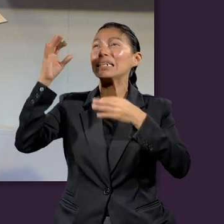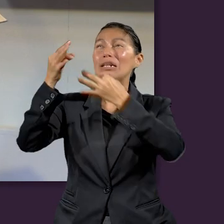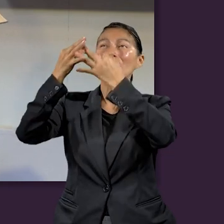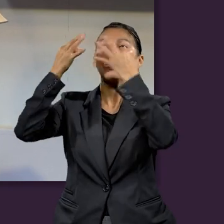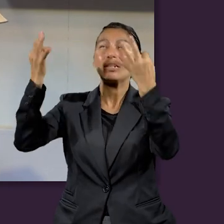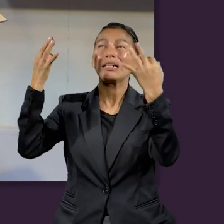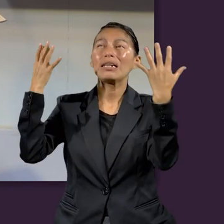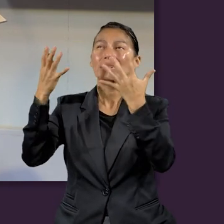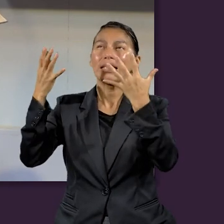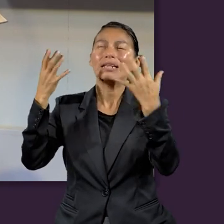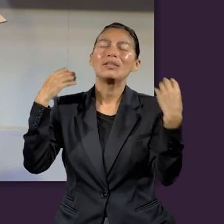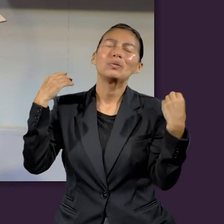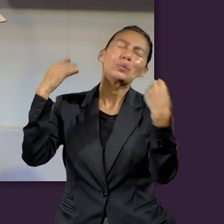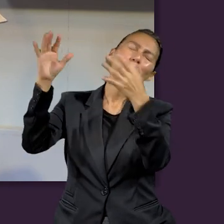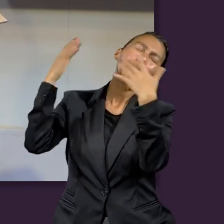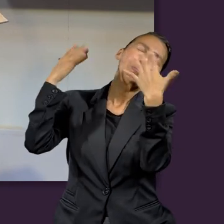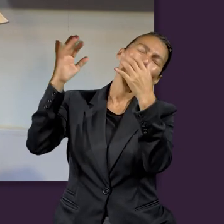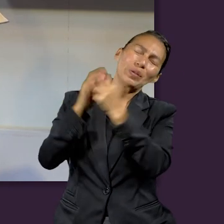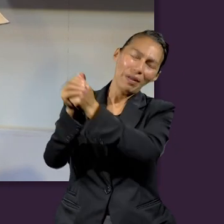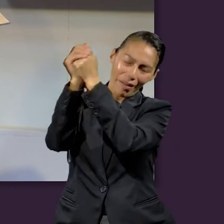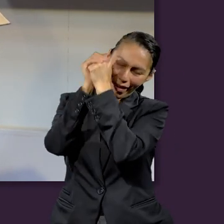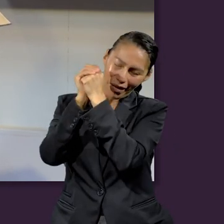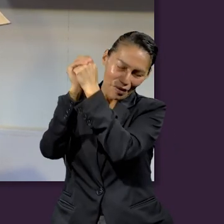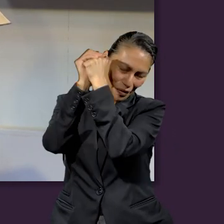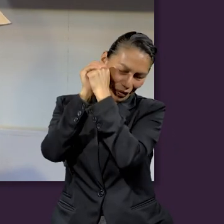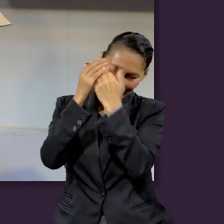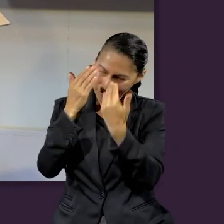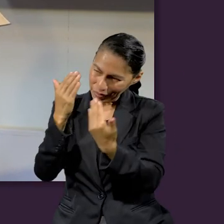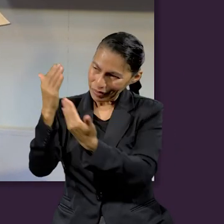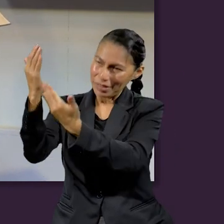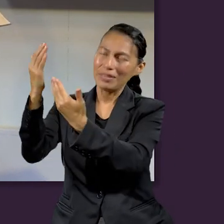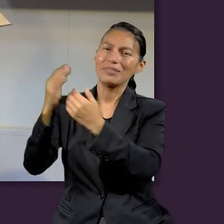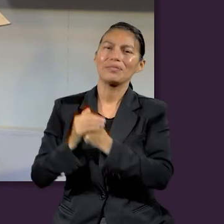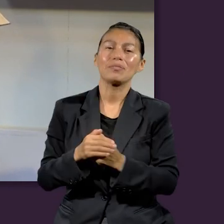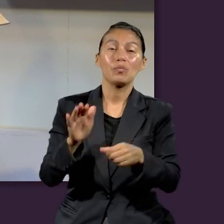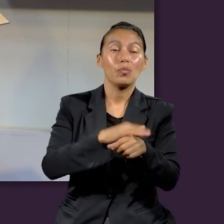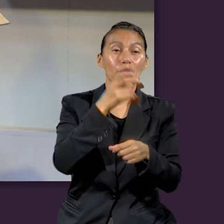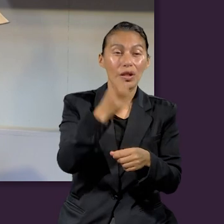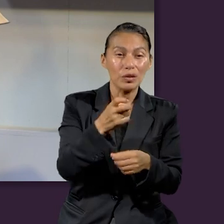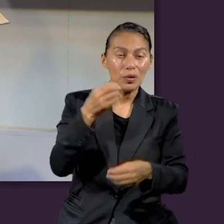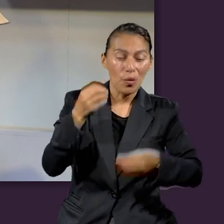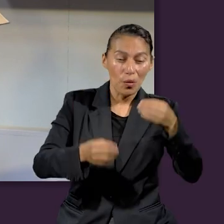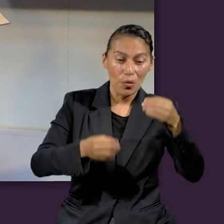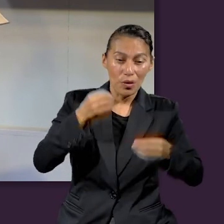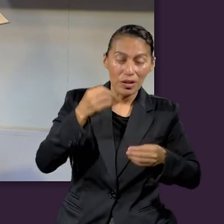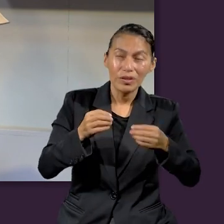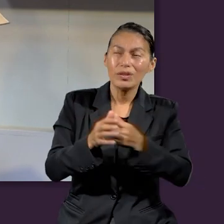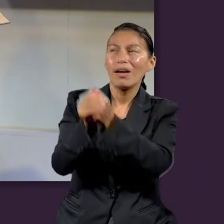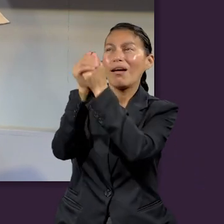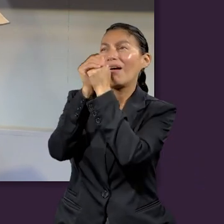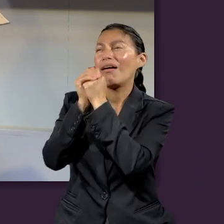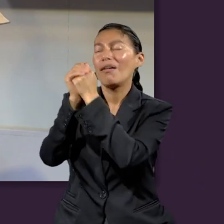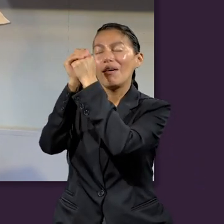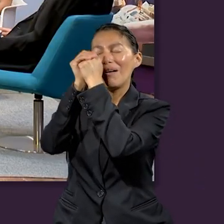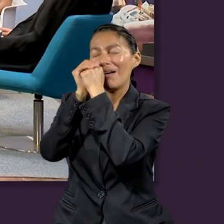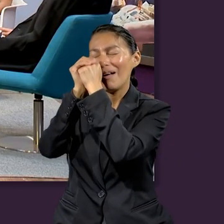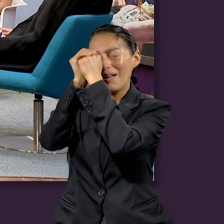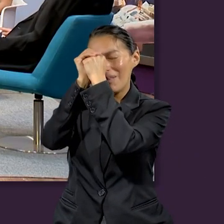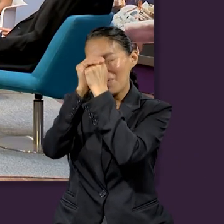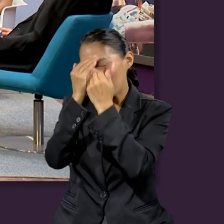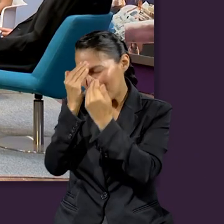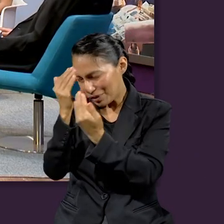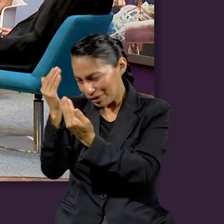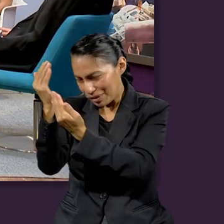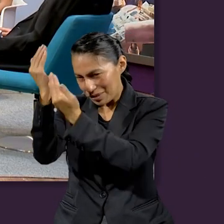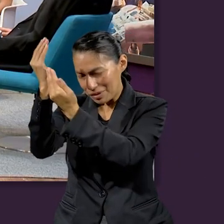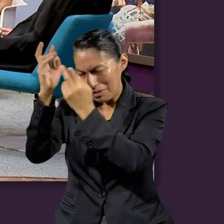que hizo el cielo y la tierra. Es decir, para mí el juicio es un momento de adoración. Por lo que ustedes